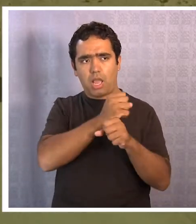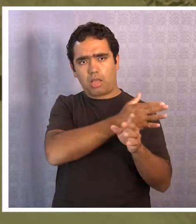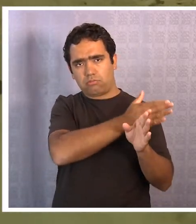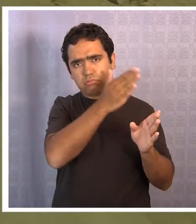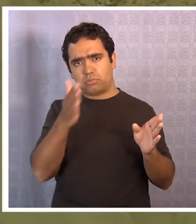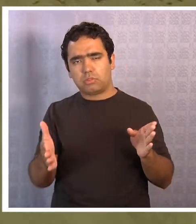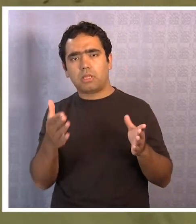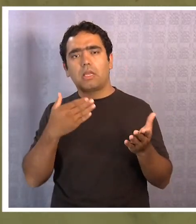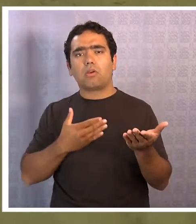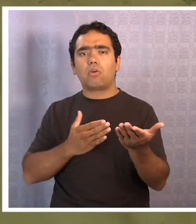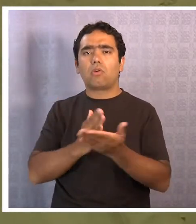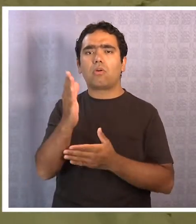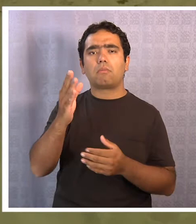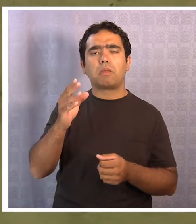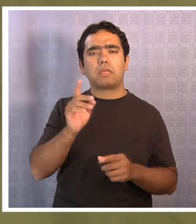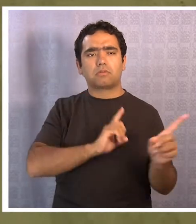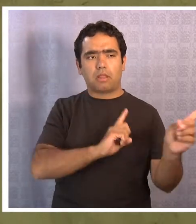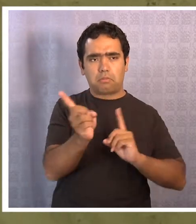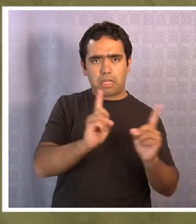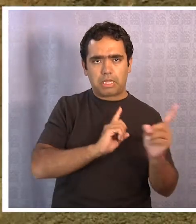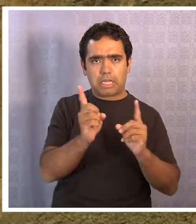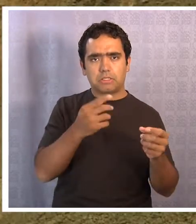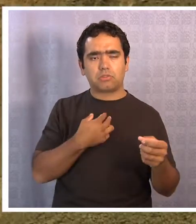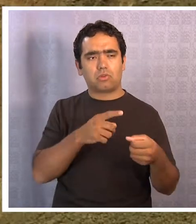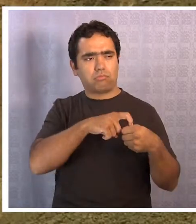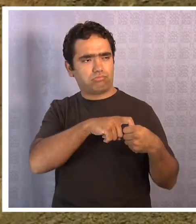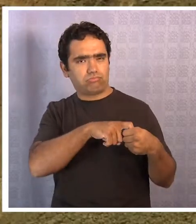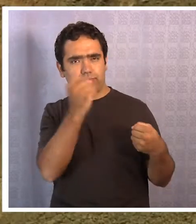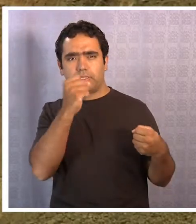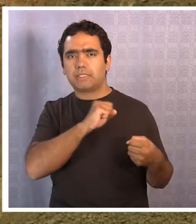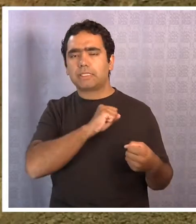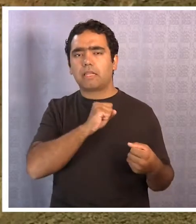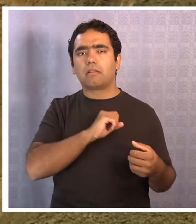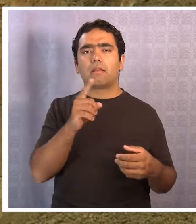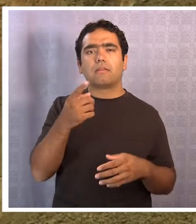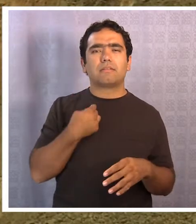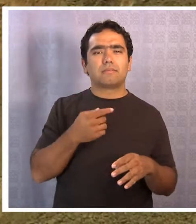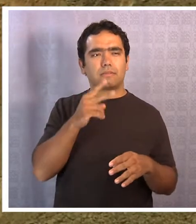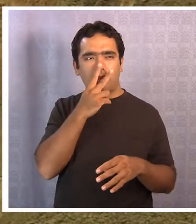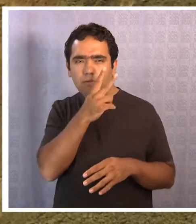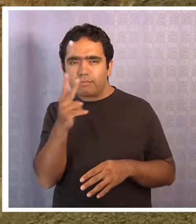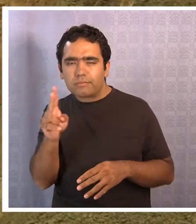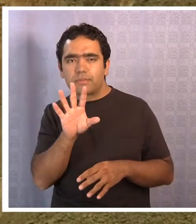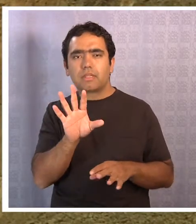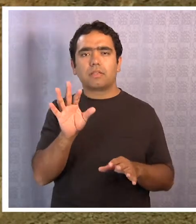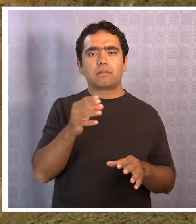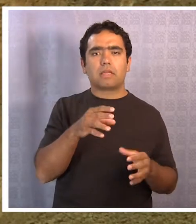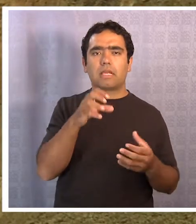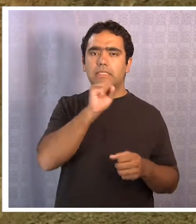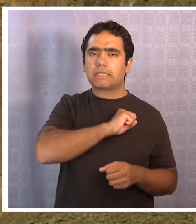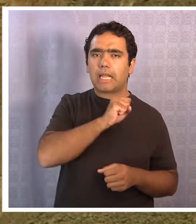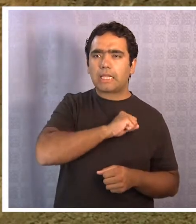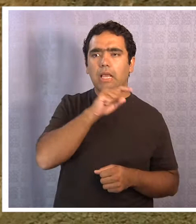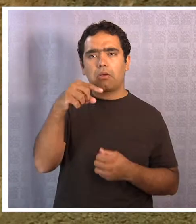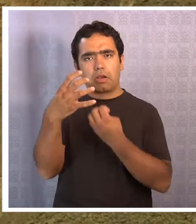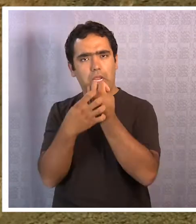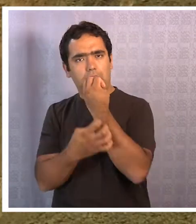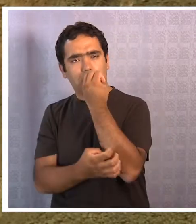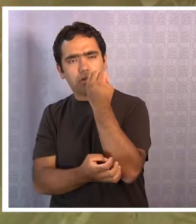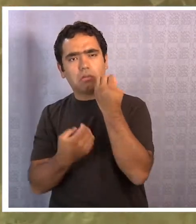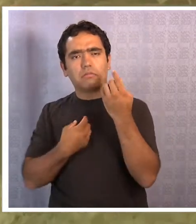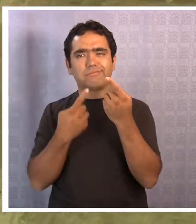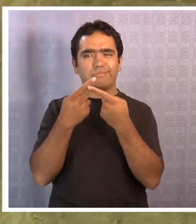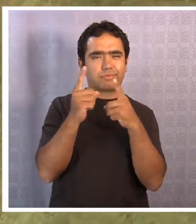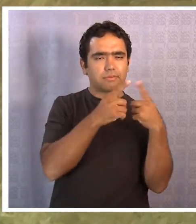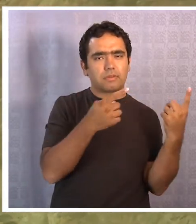de la descentralización administrativa del país, aún es evidente el desequilibrio entre las regiones y la región metropolitana, manteniéndose